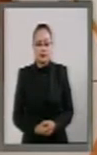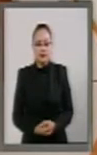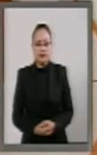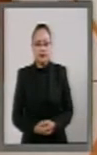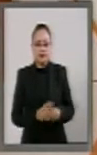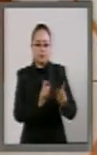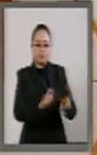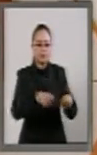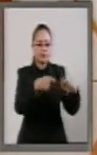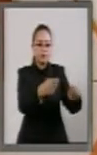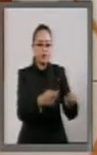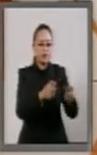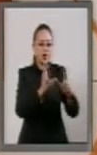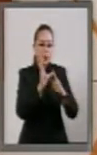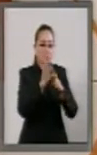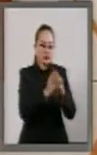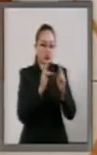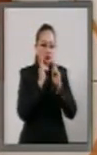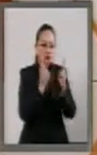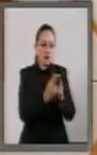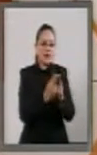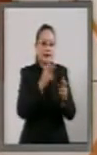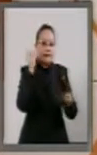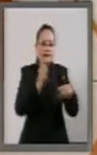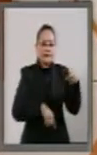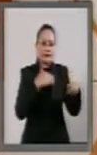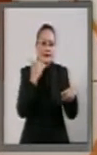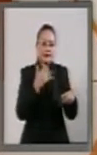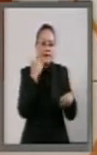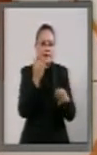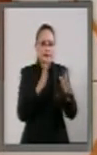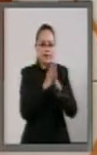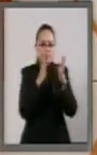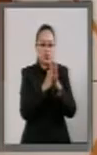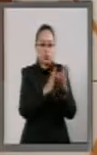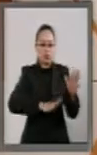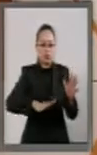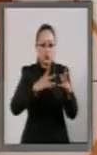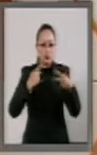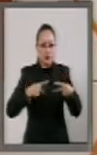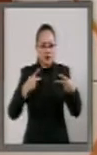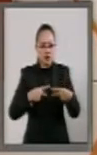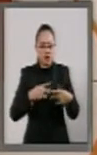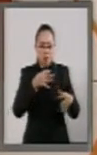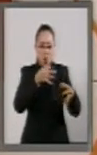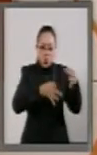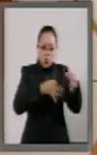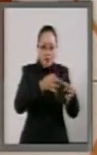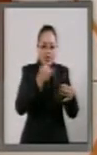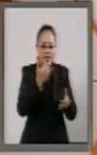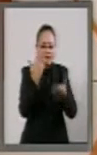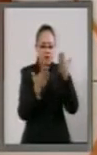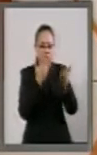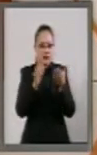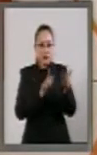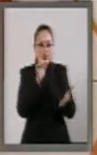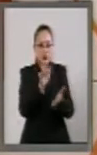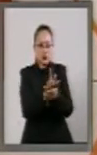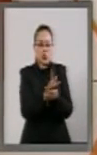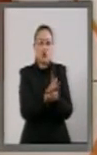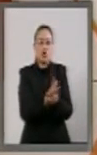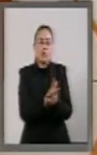Túrnece a las Comisiones Unidas de Anticorrupción y Participación Ciudadana de Justicia y de Estudios Legislativos